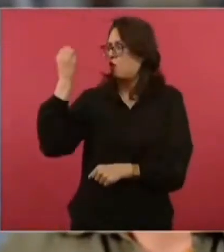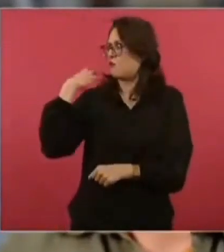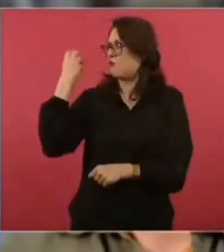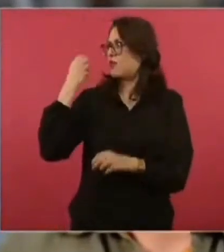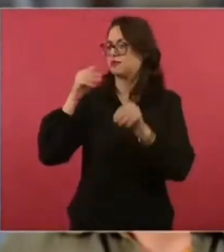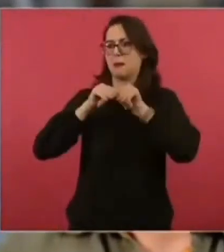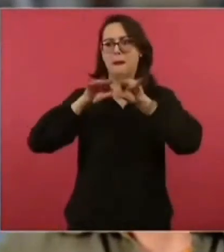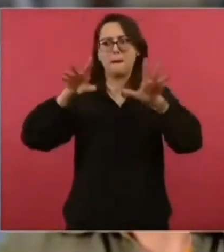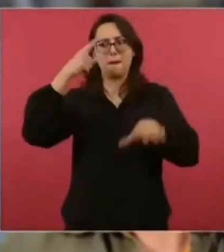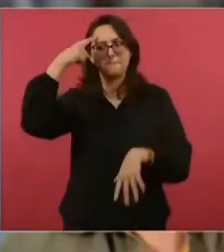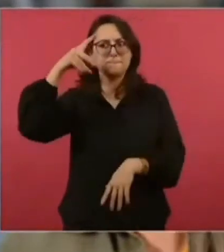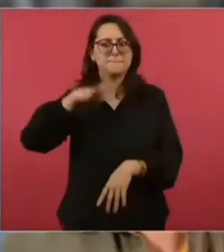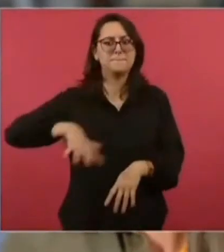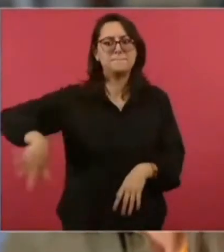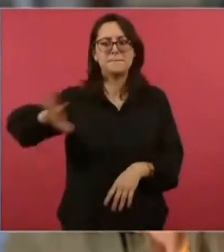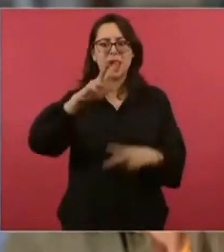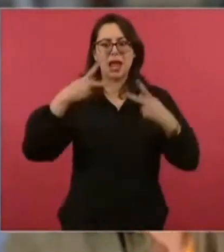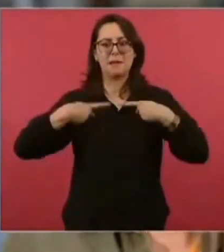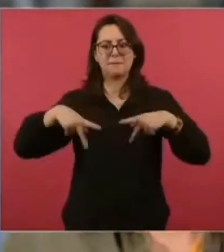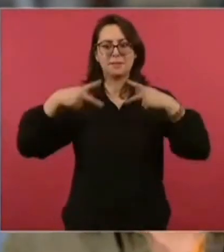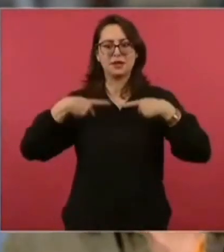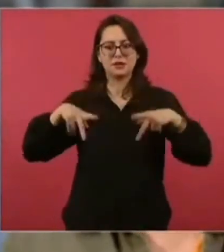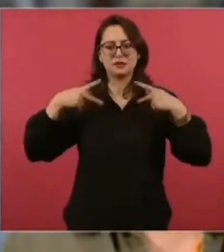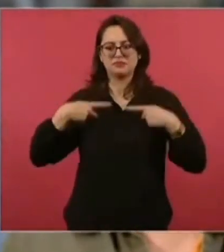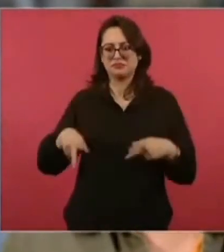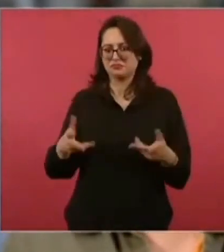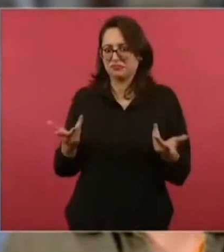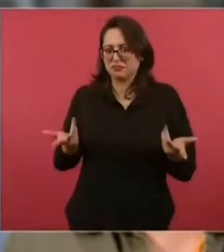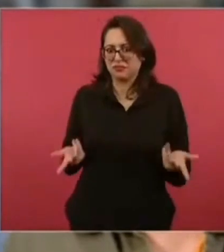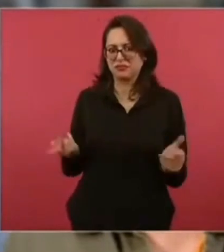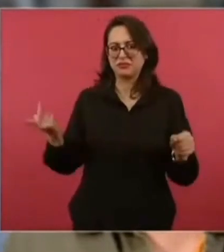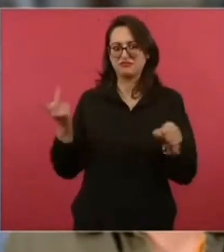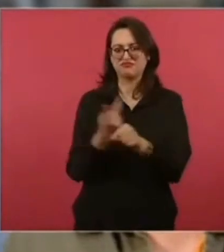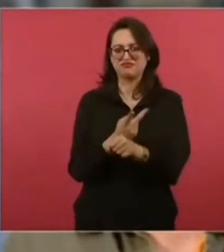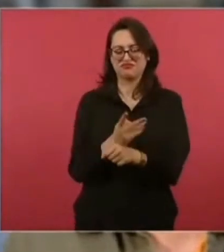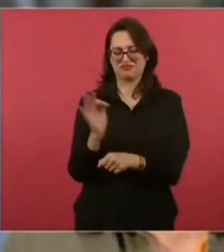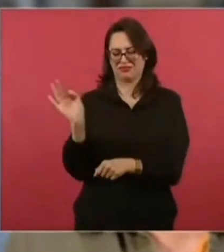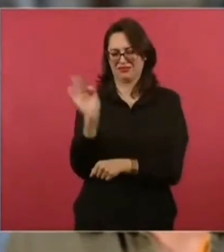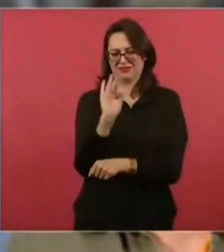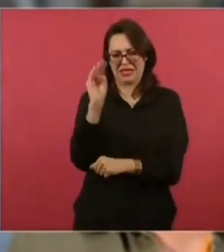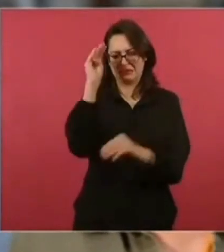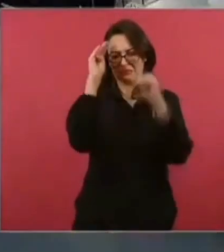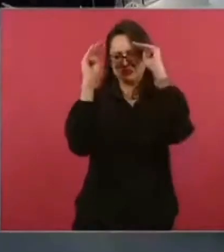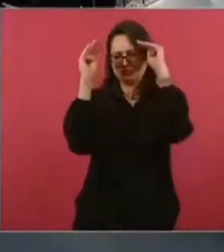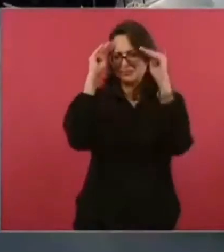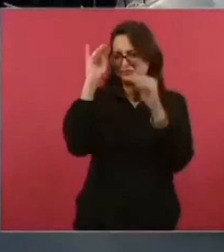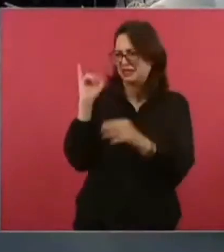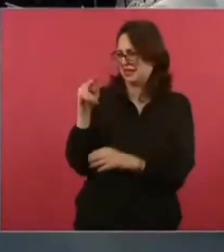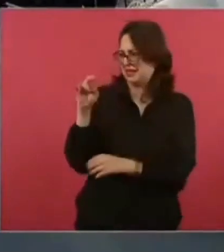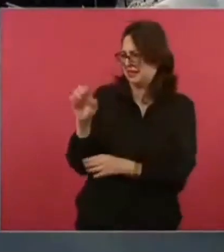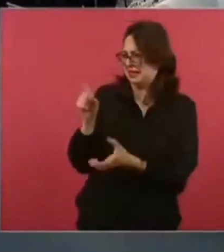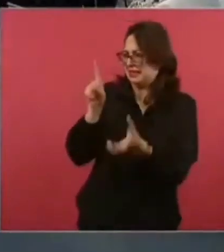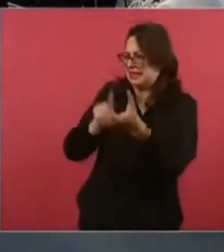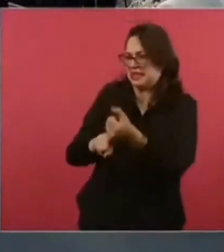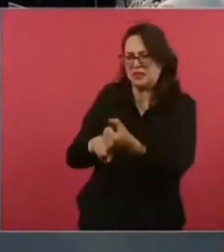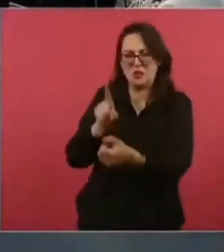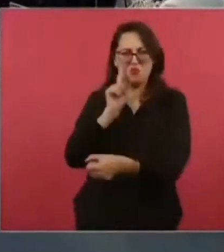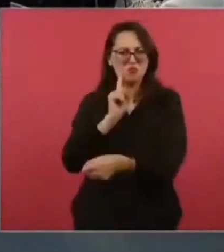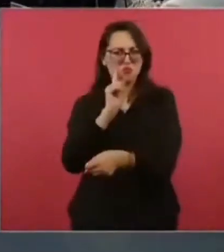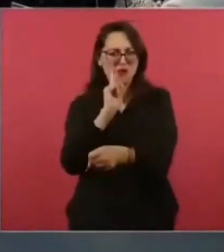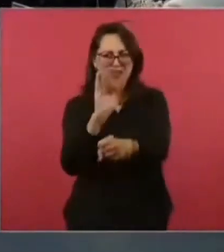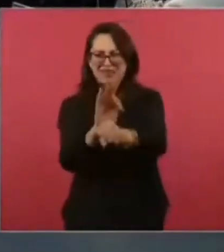personas. Y si además no se tomaría en cuenta para hacer un análisis jurídico de si esto es